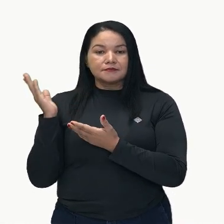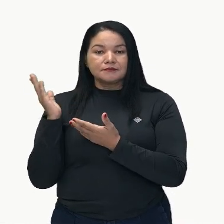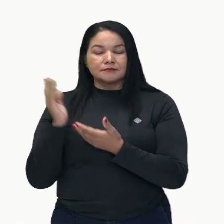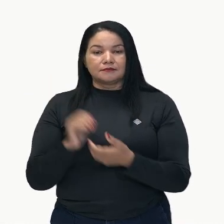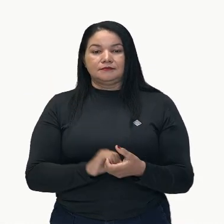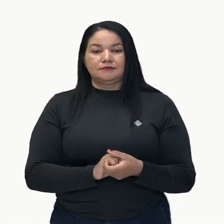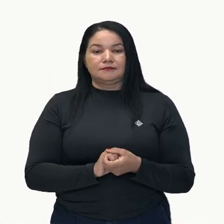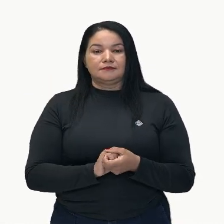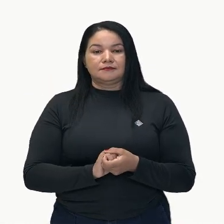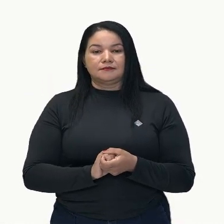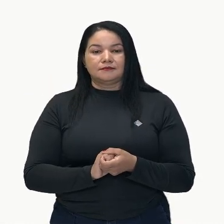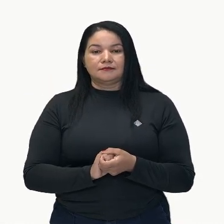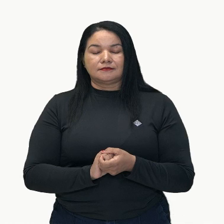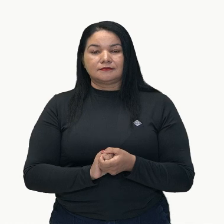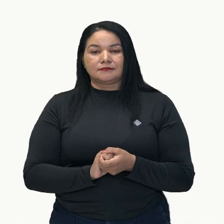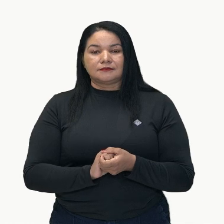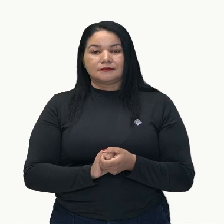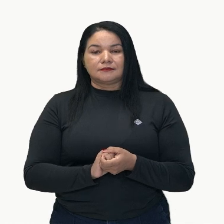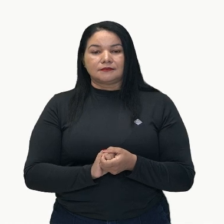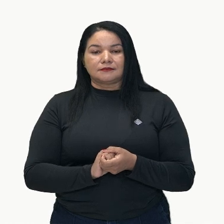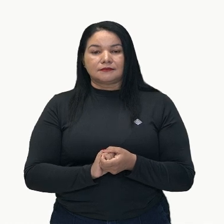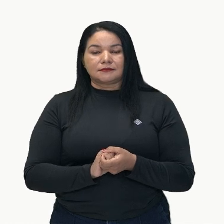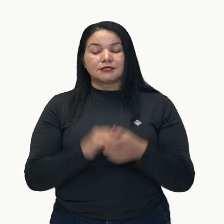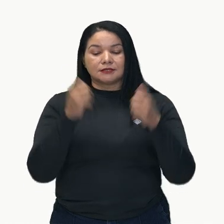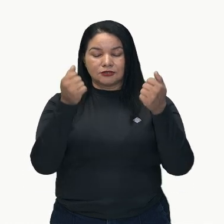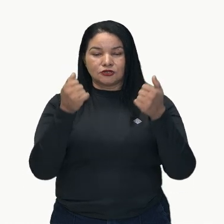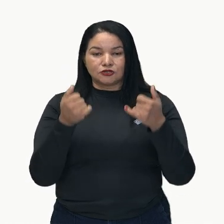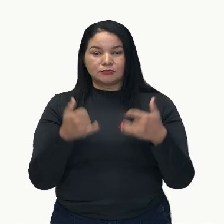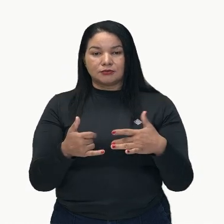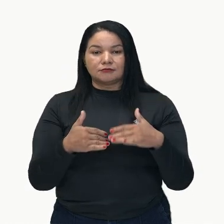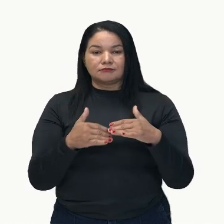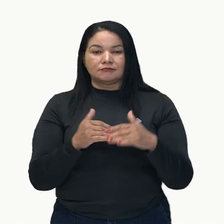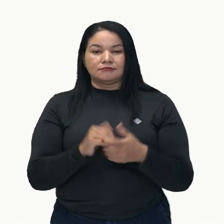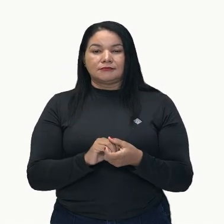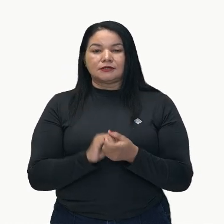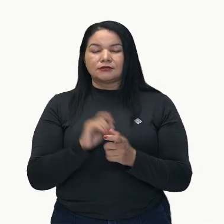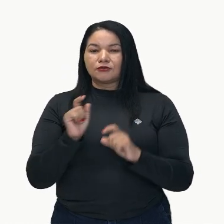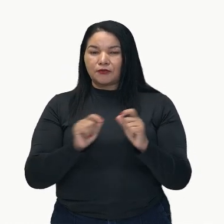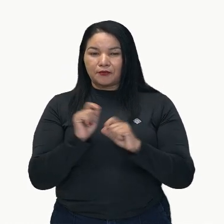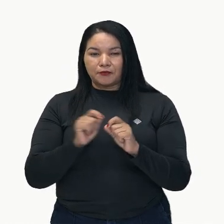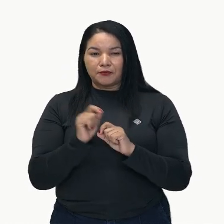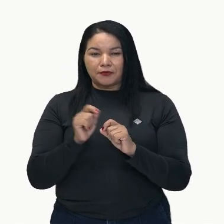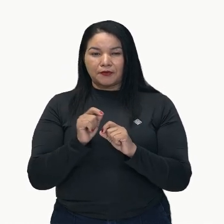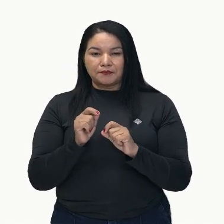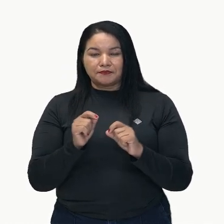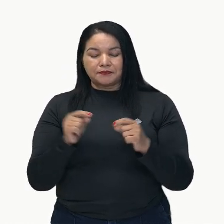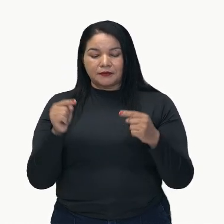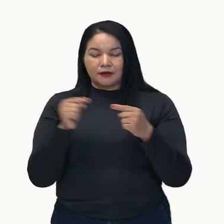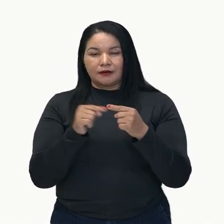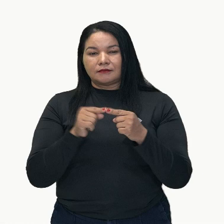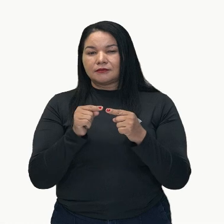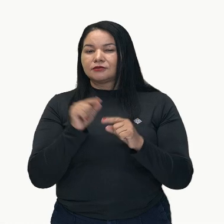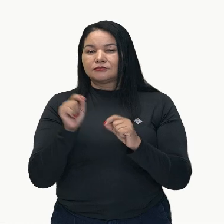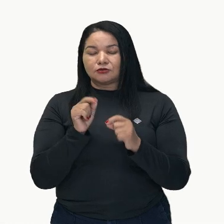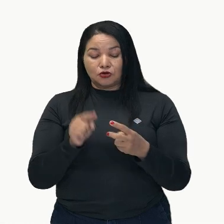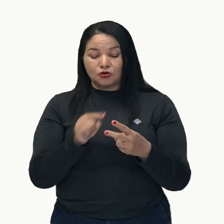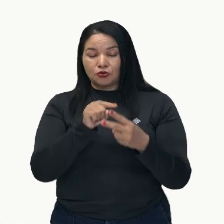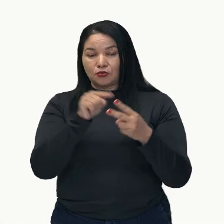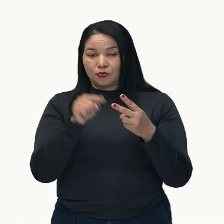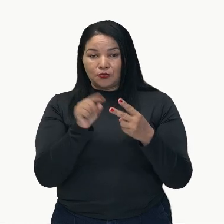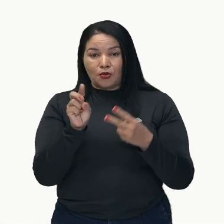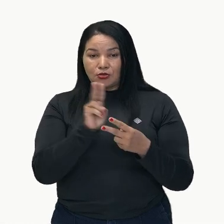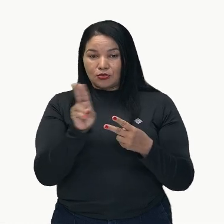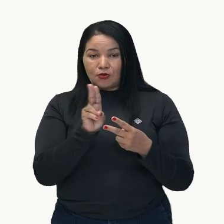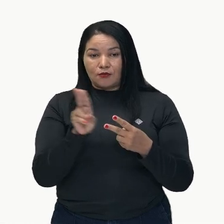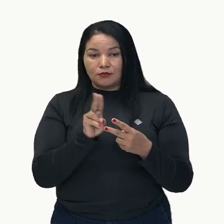desarrollo o nudo. Nos podemos tener dos nomes para este momento, que